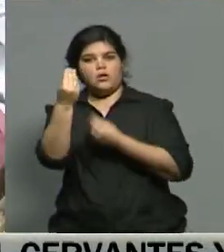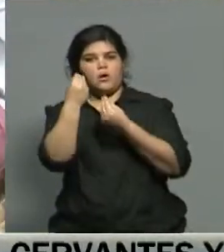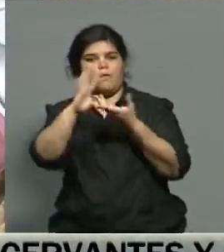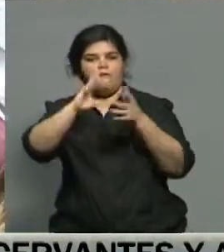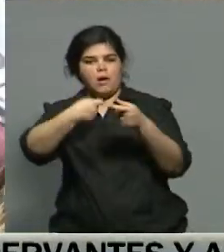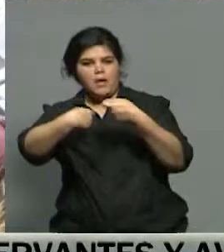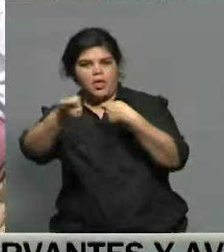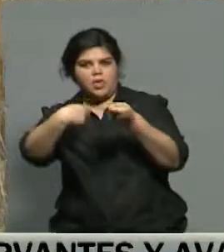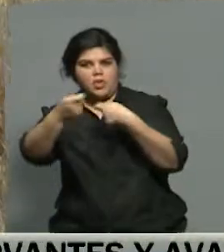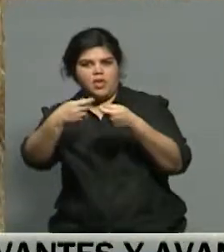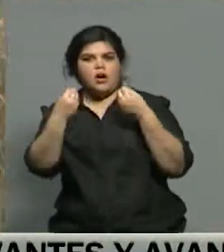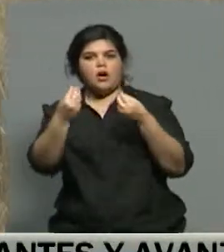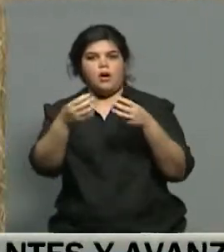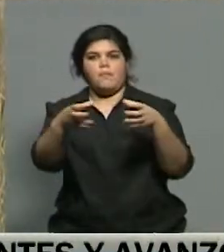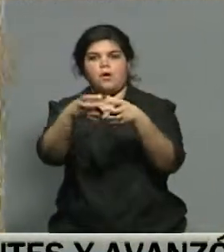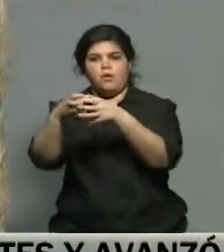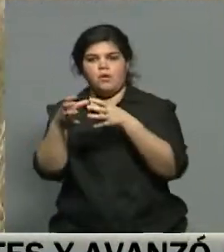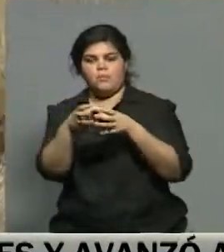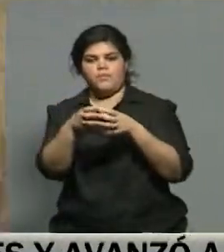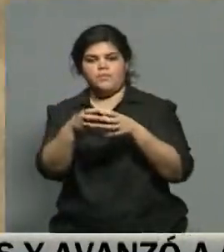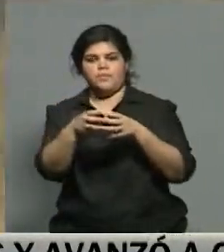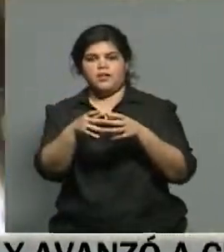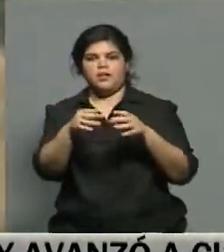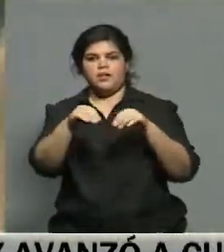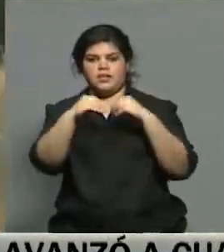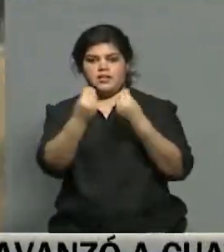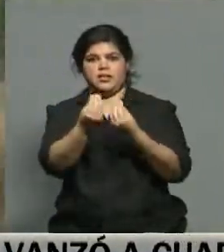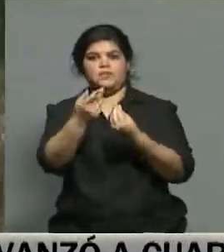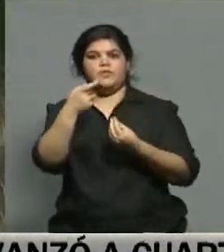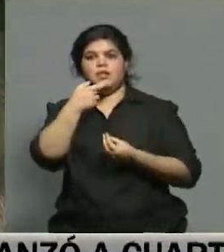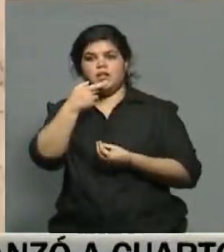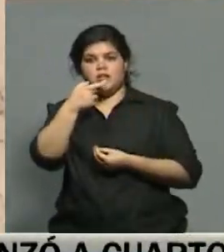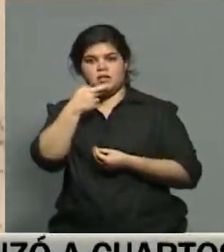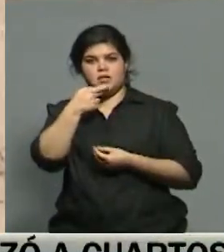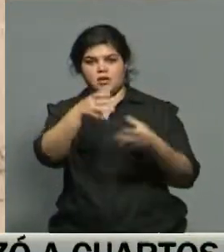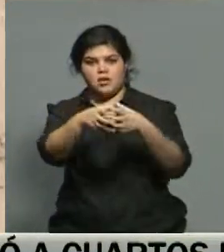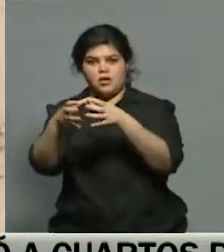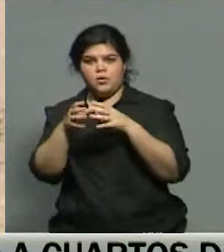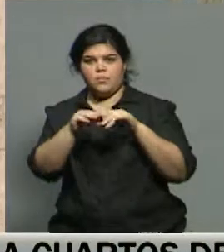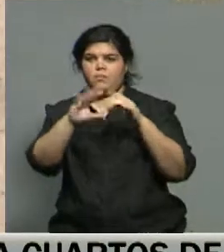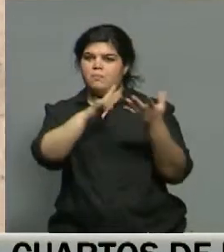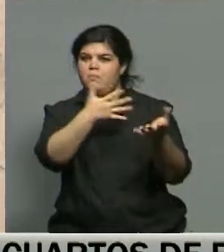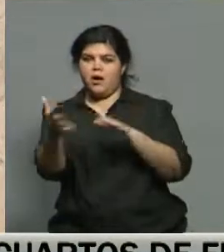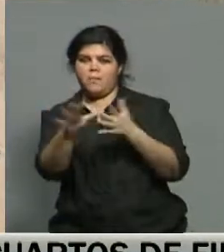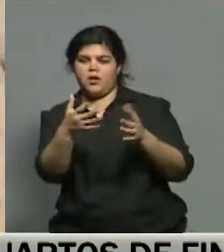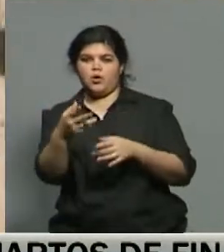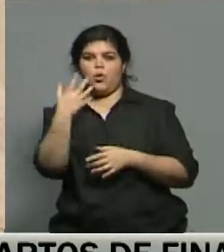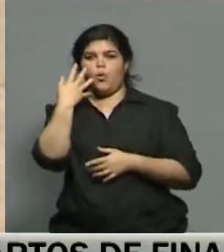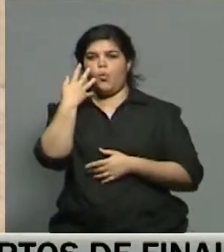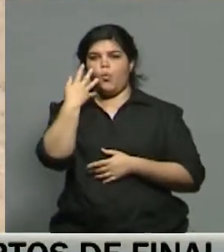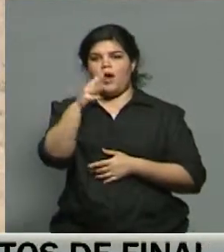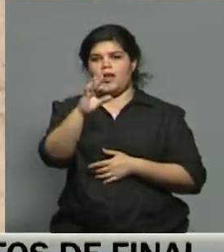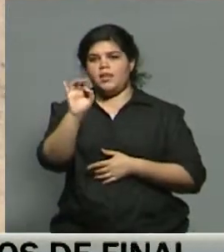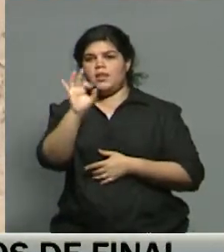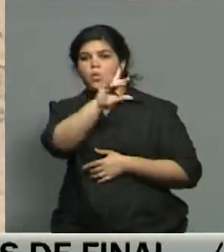manejaban estos grupos. Los detectaron a más de 17, entre los cuales hay entre 40.000 y 3.000 seguidores. También se